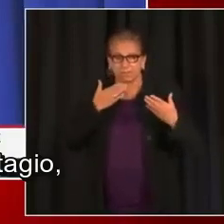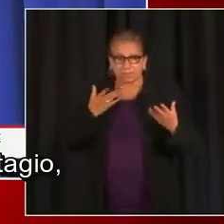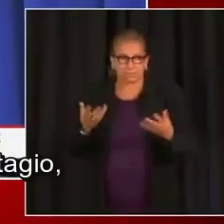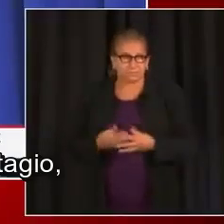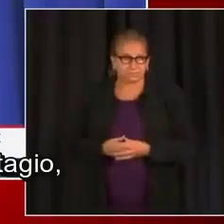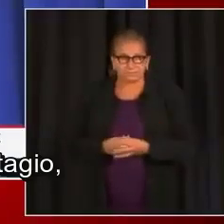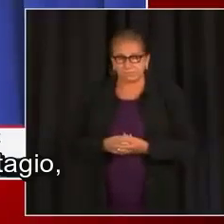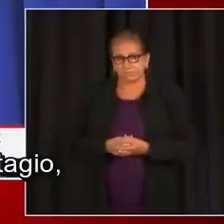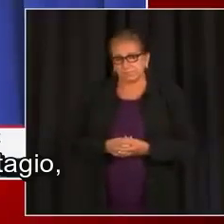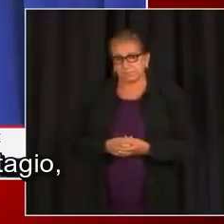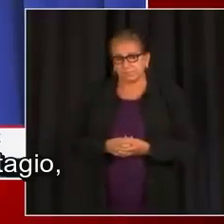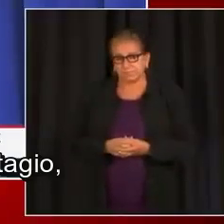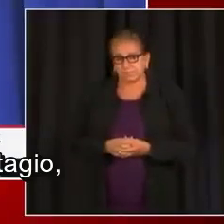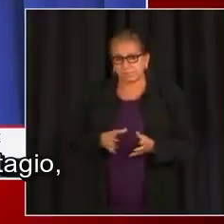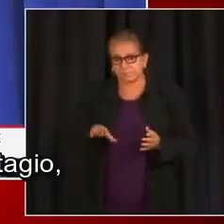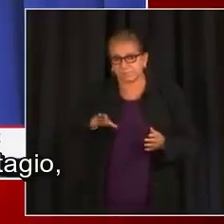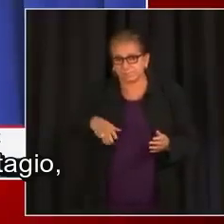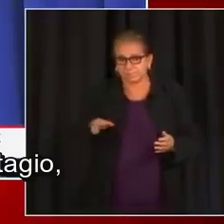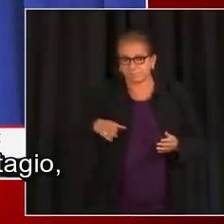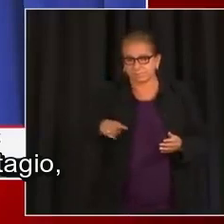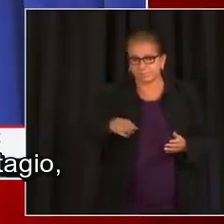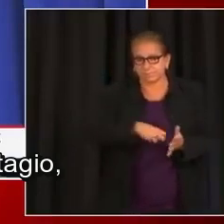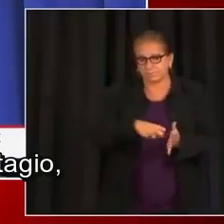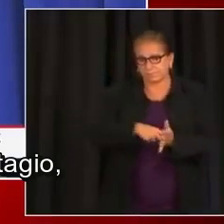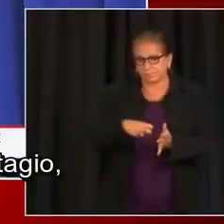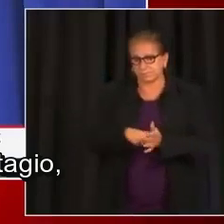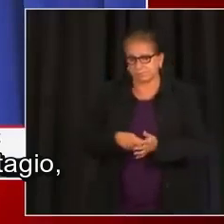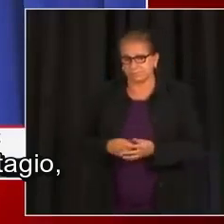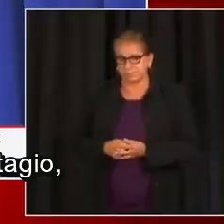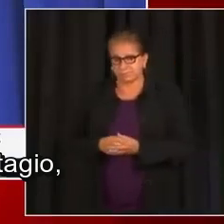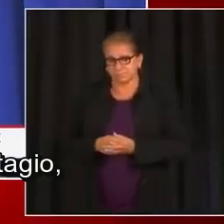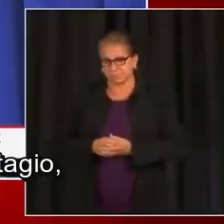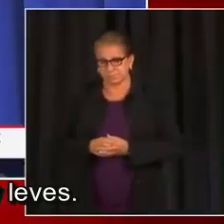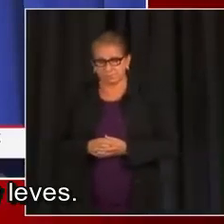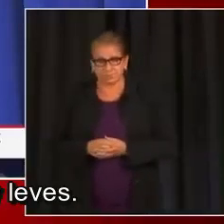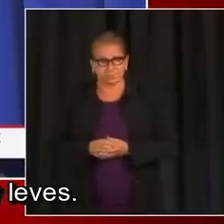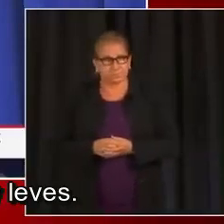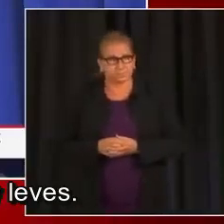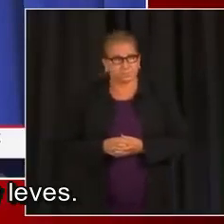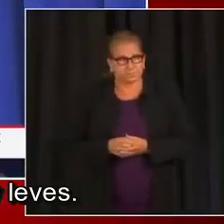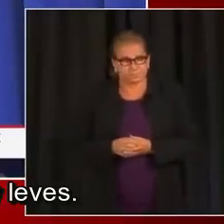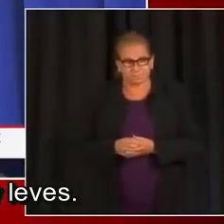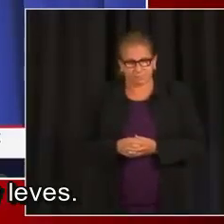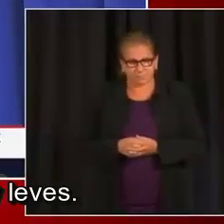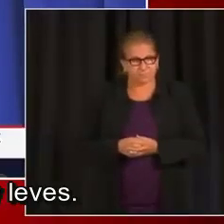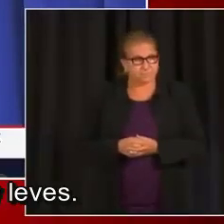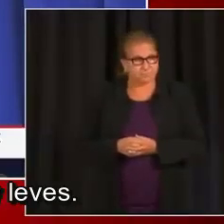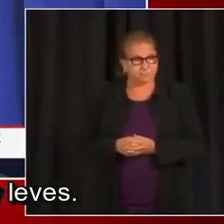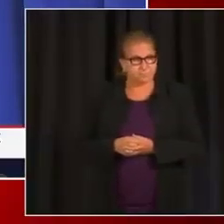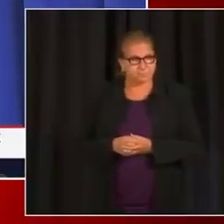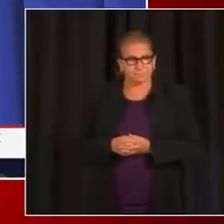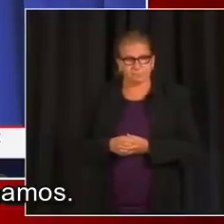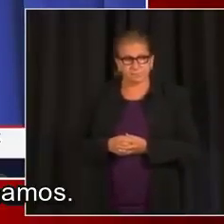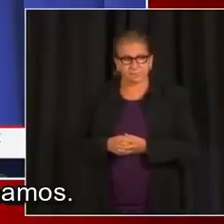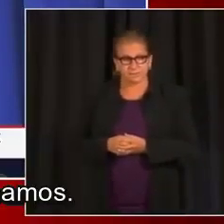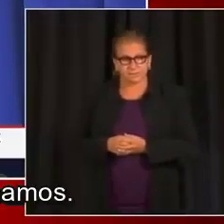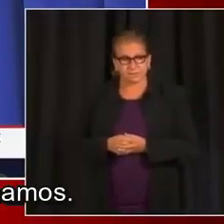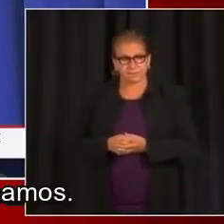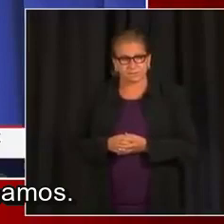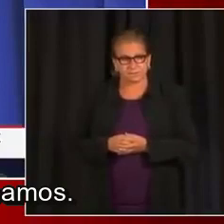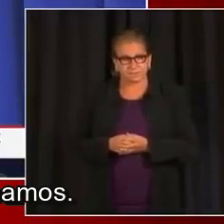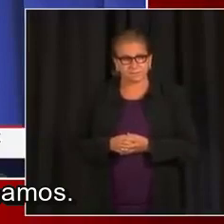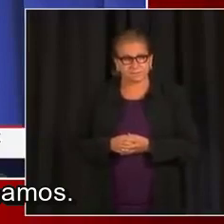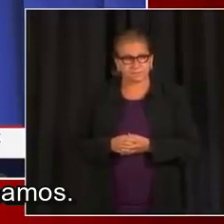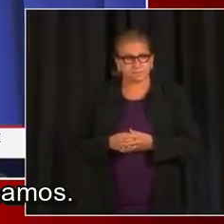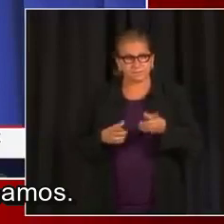raramente esta infección post vacunación, de nuevo, raramente, esas personas tienen síntomas muy leves y la vacuna